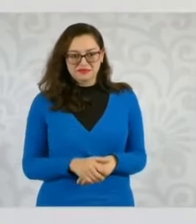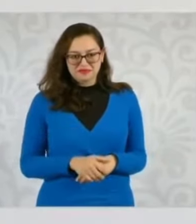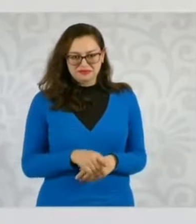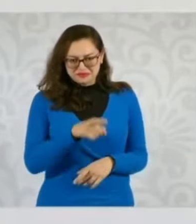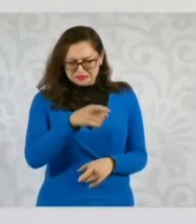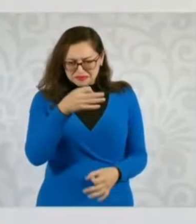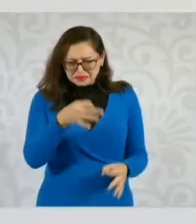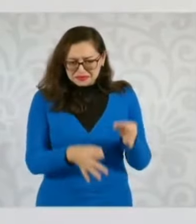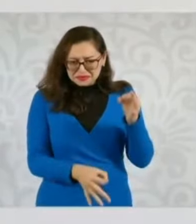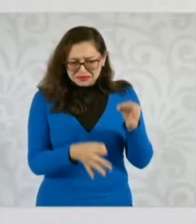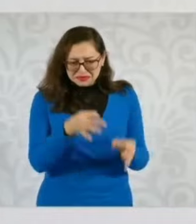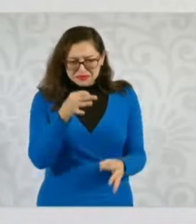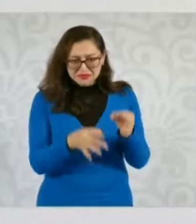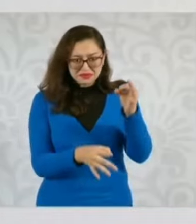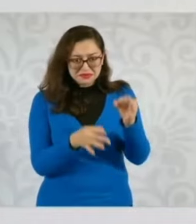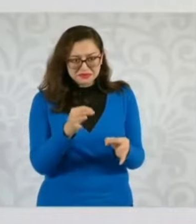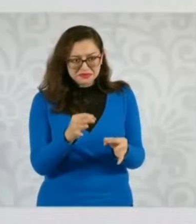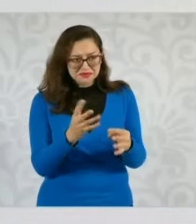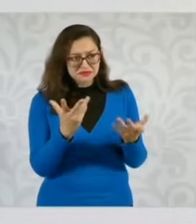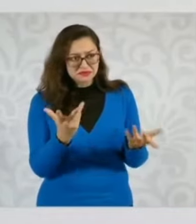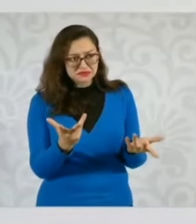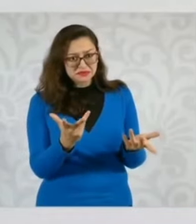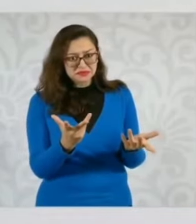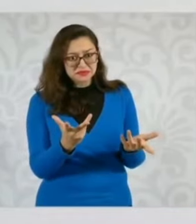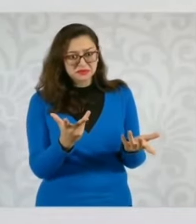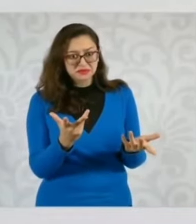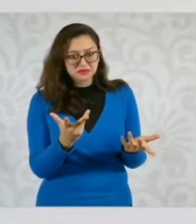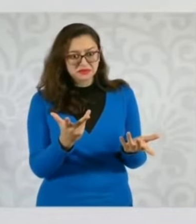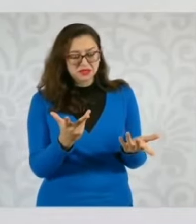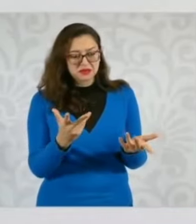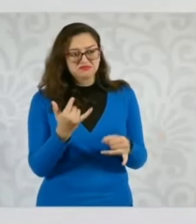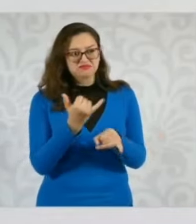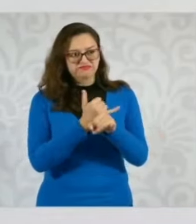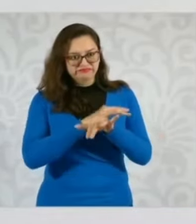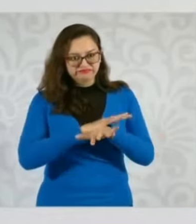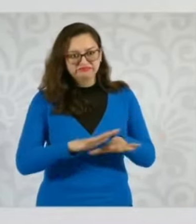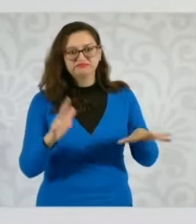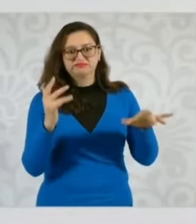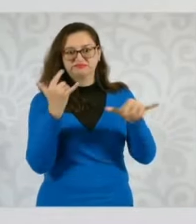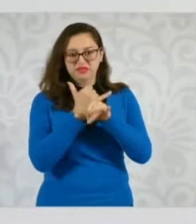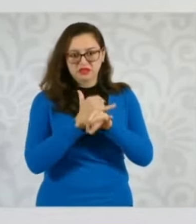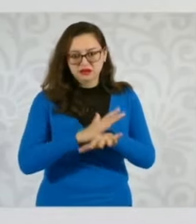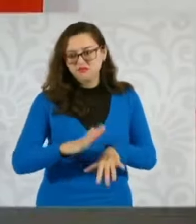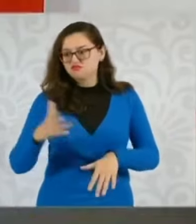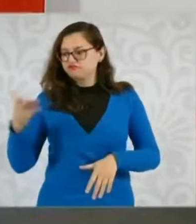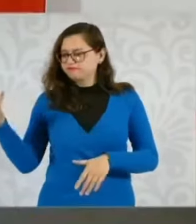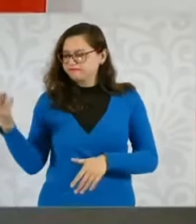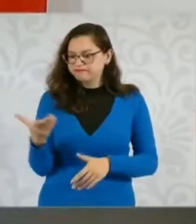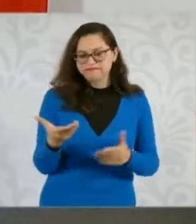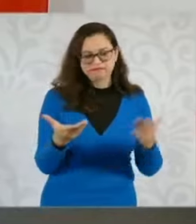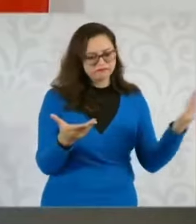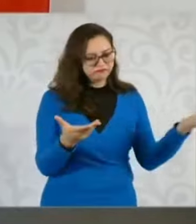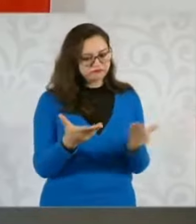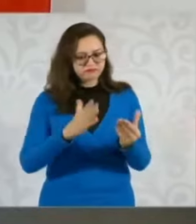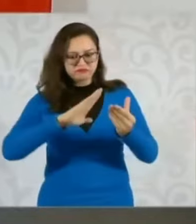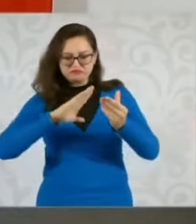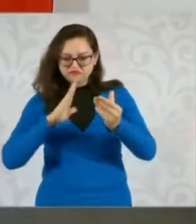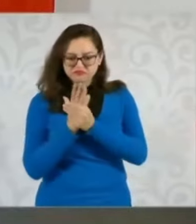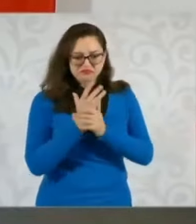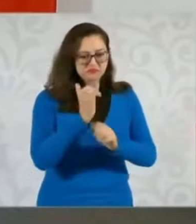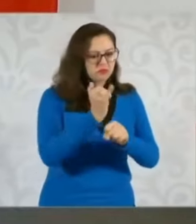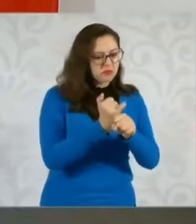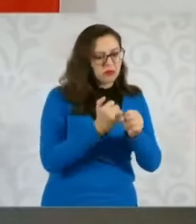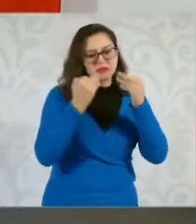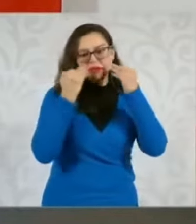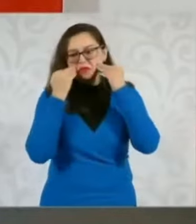en Estados Unidos no hubiera tenido la suficiente información, cruce de pruebas, cruce de